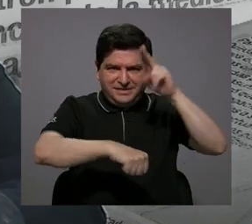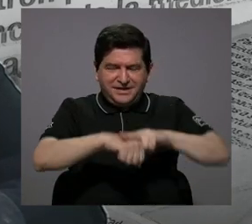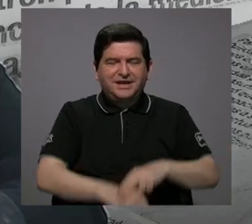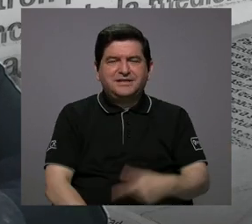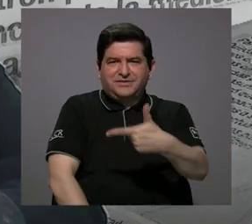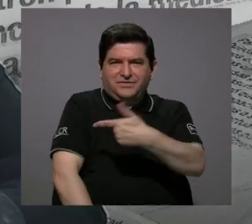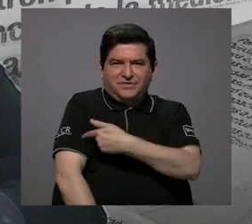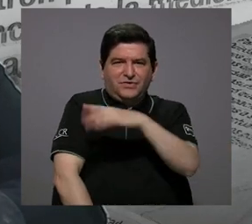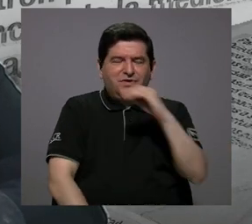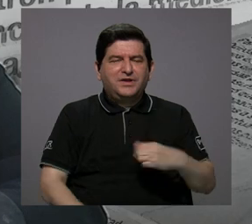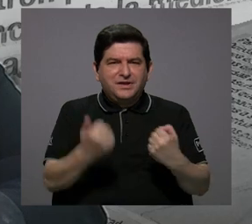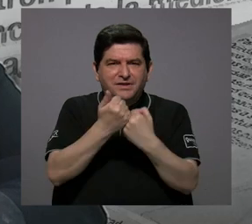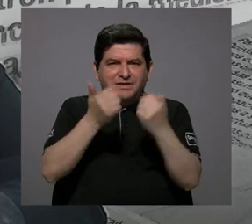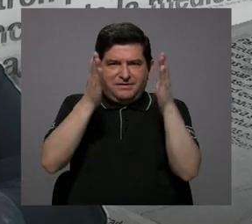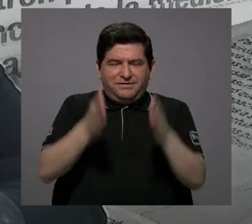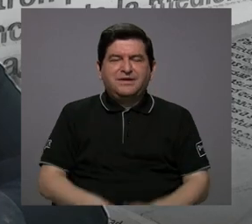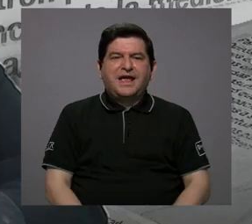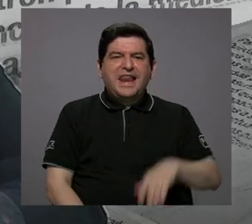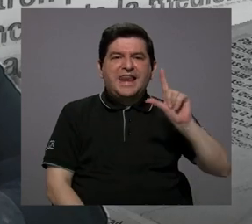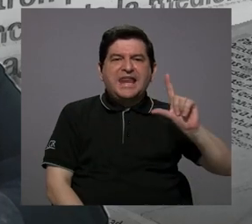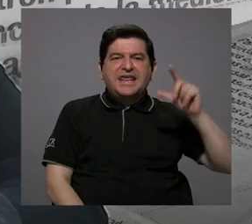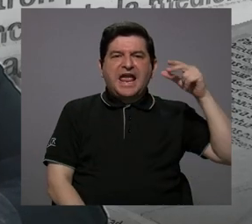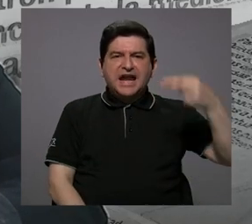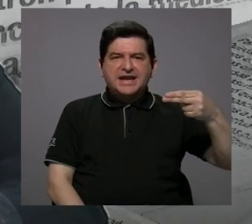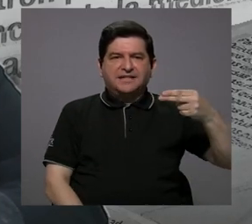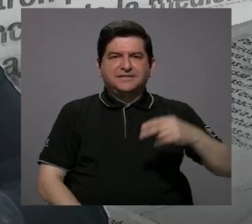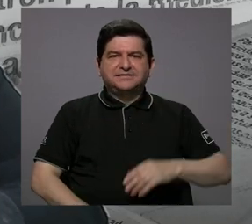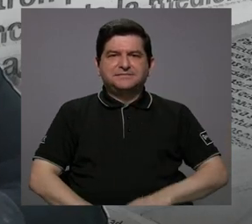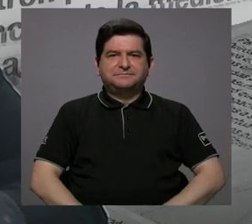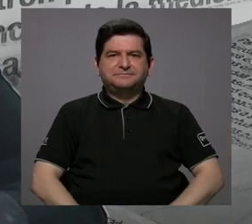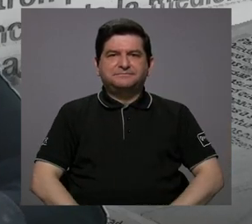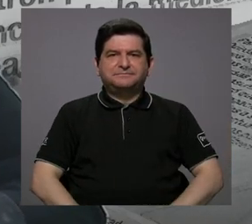de Enfermería y Afines, Lenín Hernández.